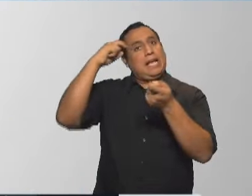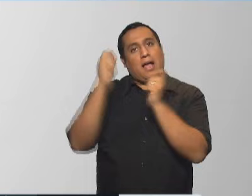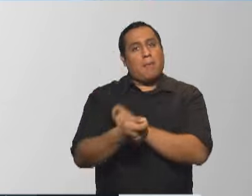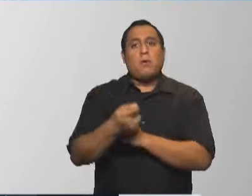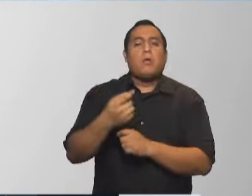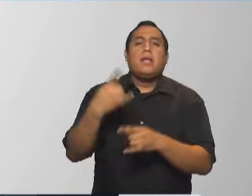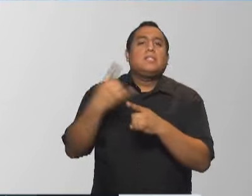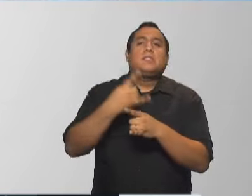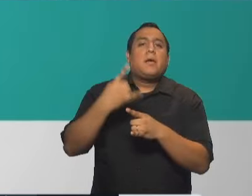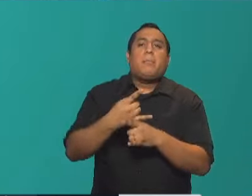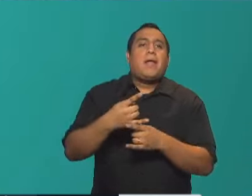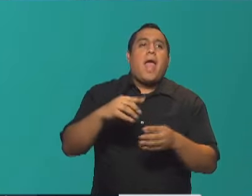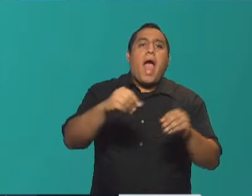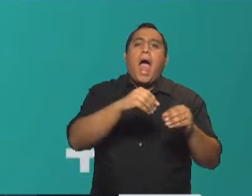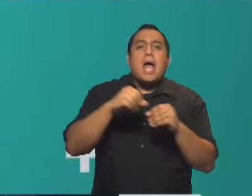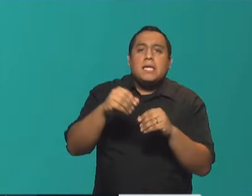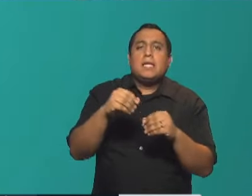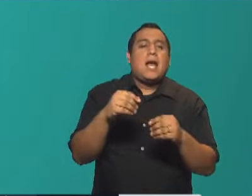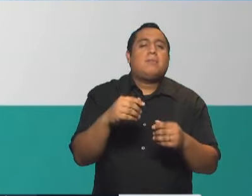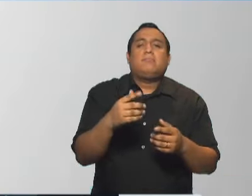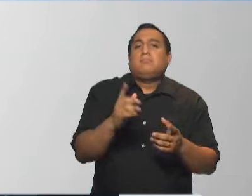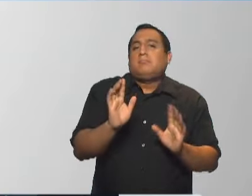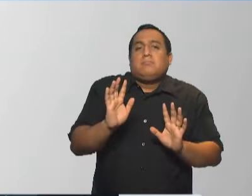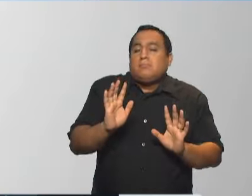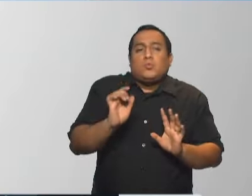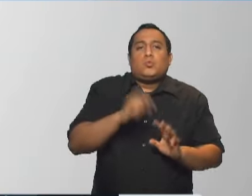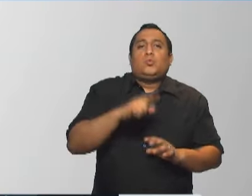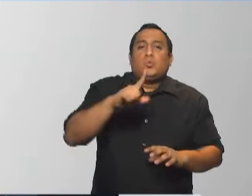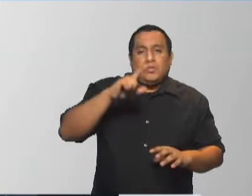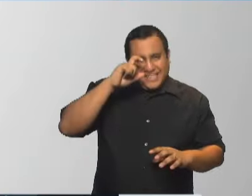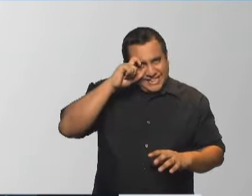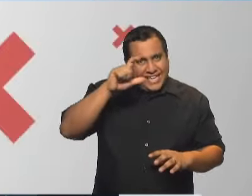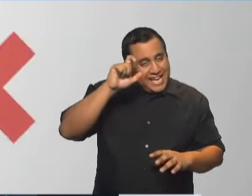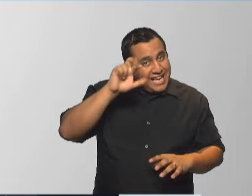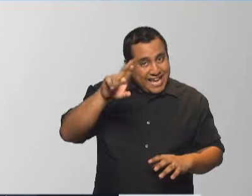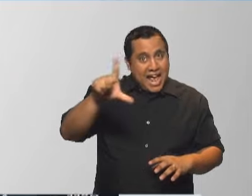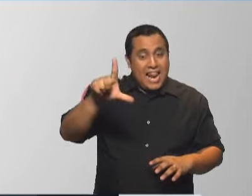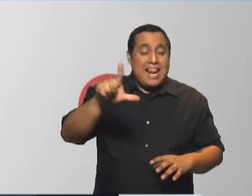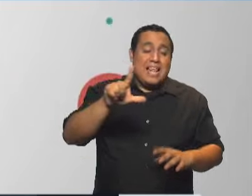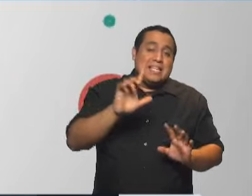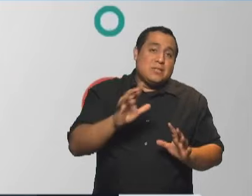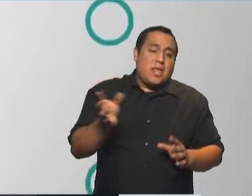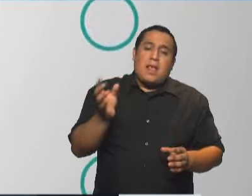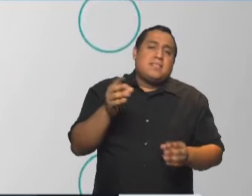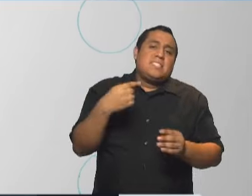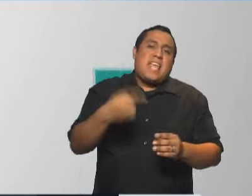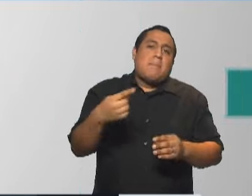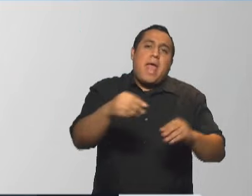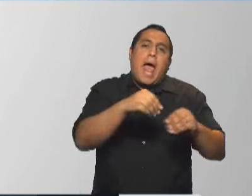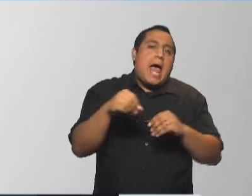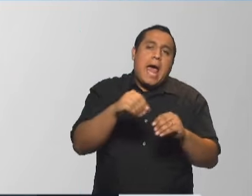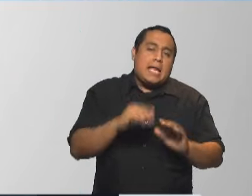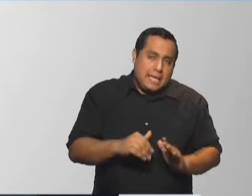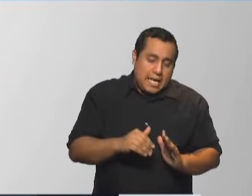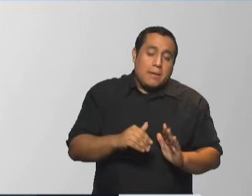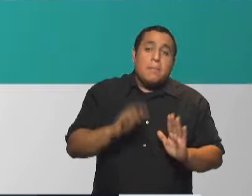siempre usamos alguna harina de algún cereal cuando vamos a preparar una preparación dulce. Entonces acá justamente la idea